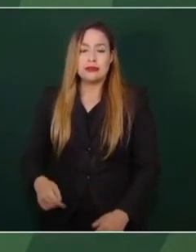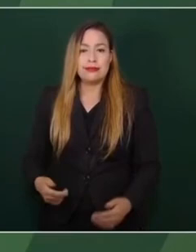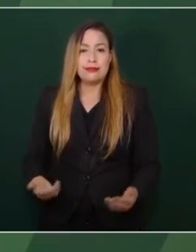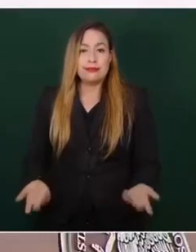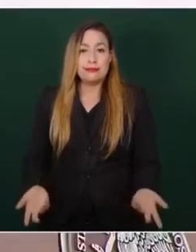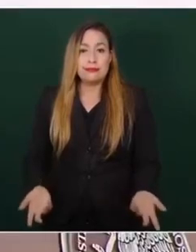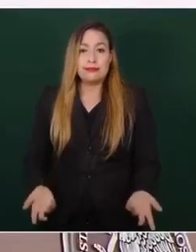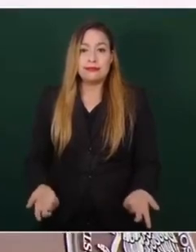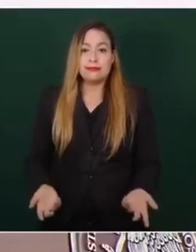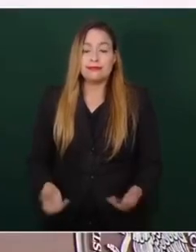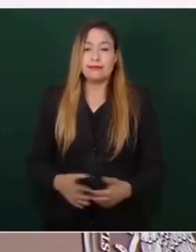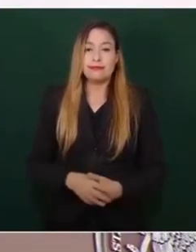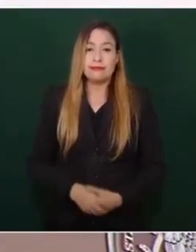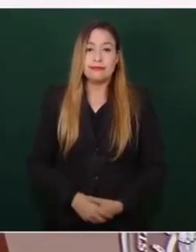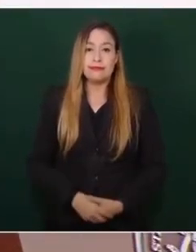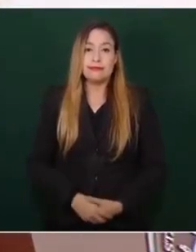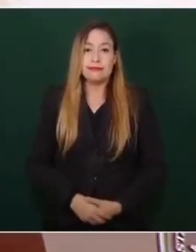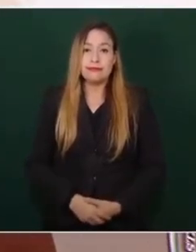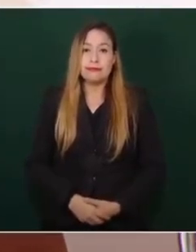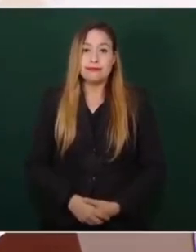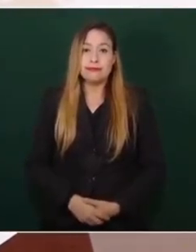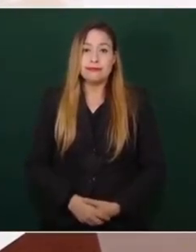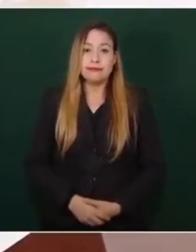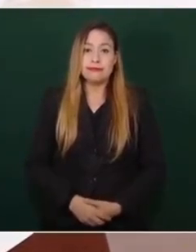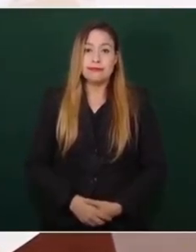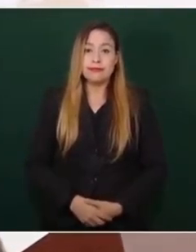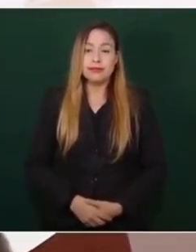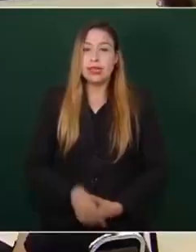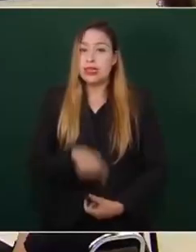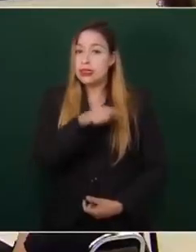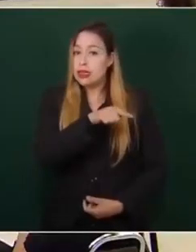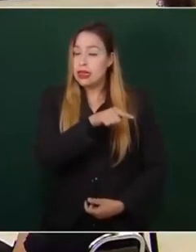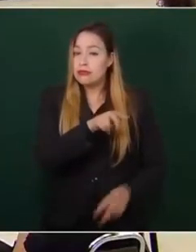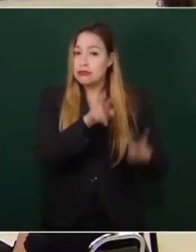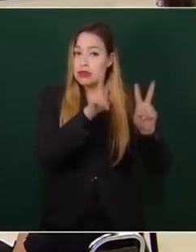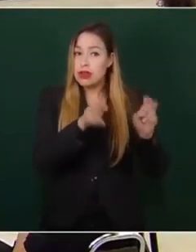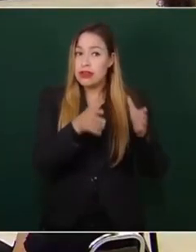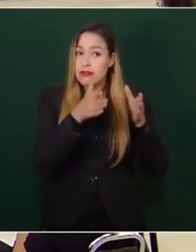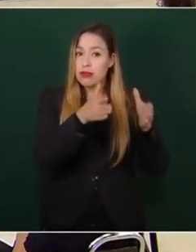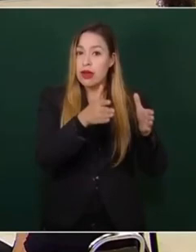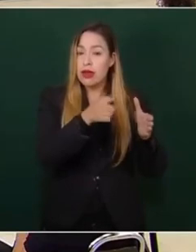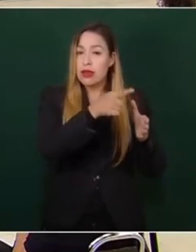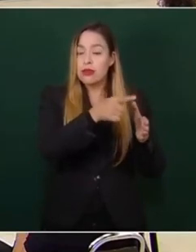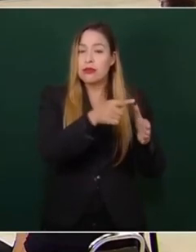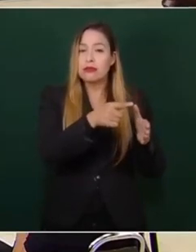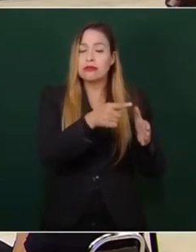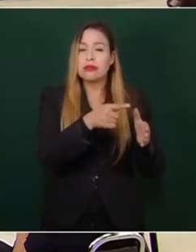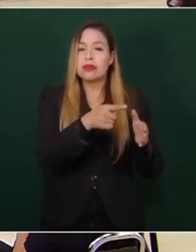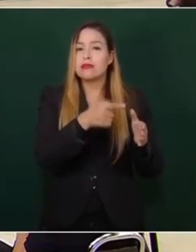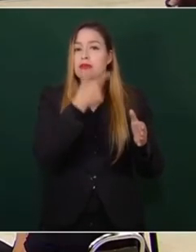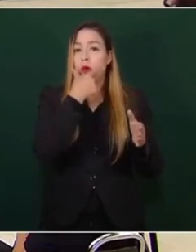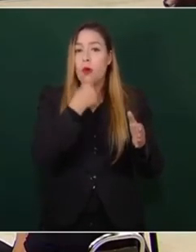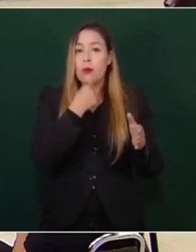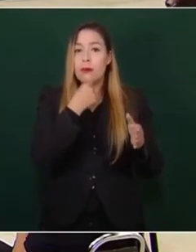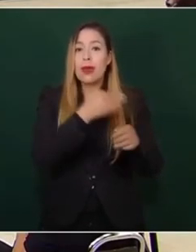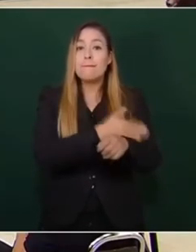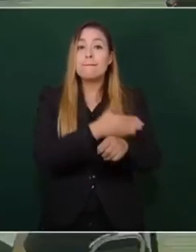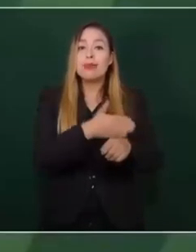Y en el caso de Madero, volvemos, hasta su abuelo, que era porfirista, le escribe